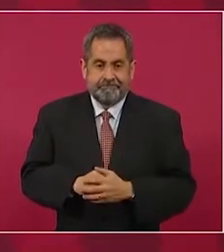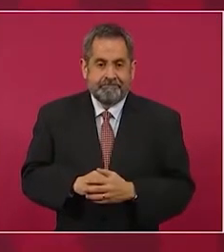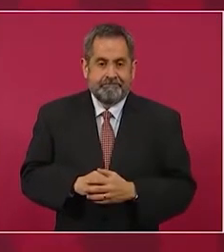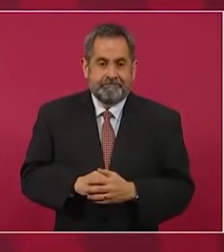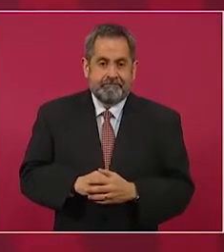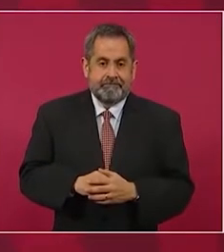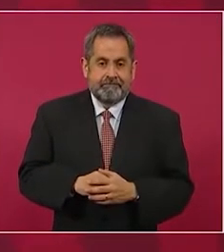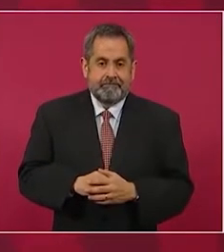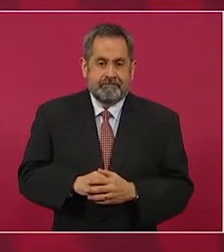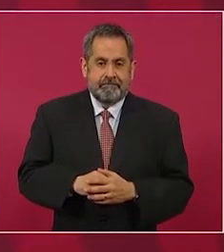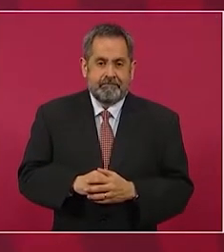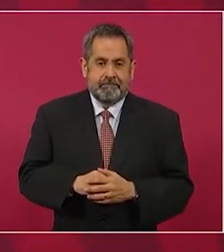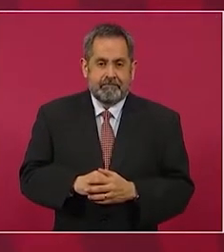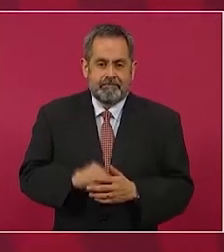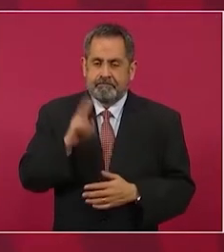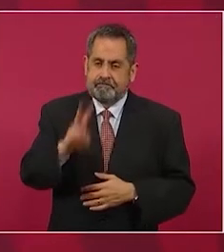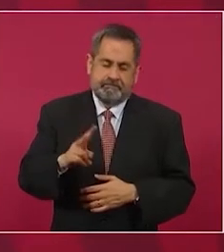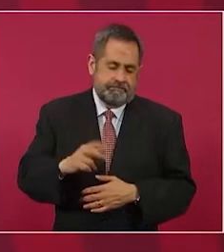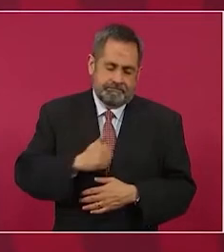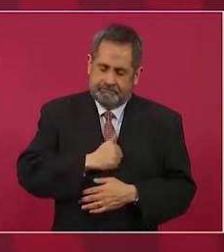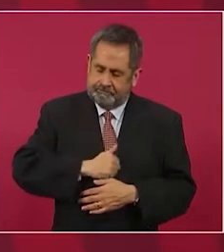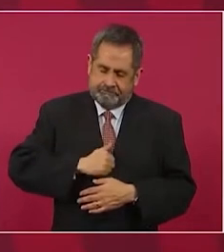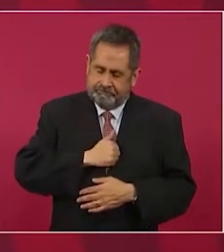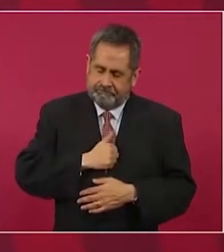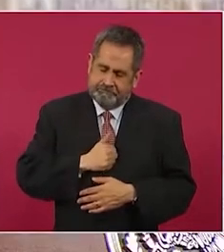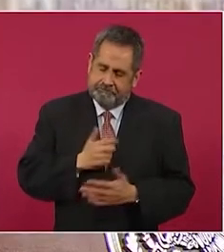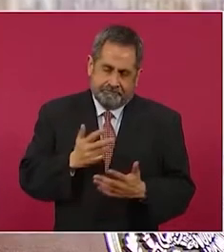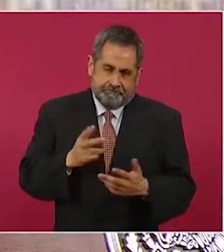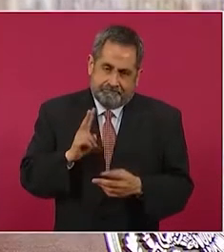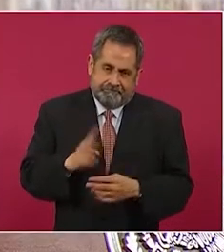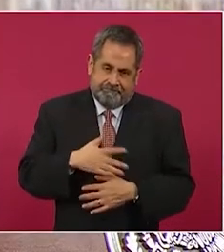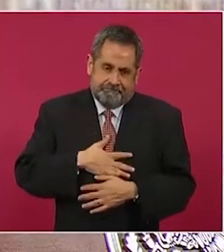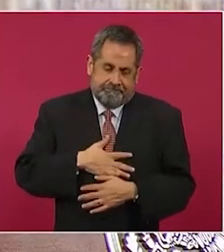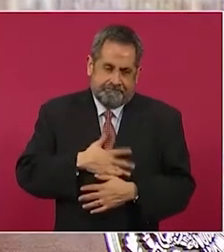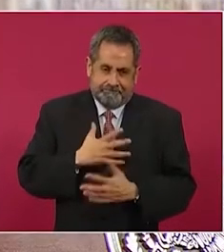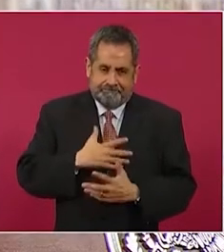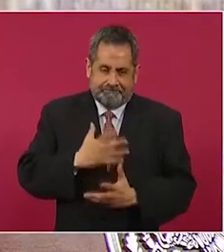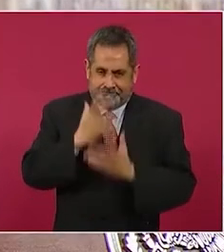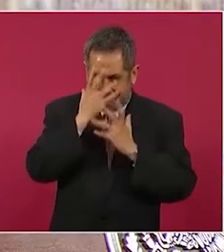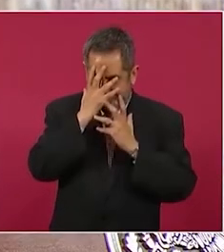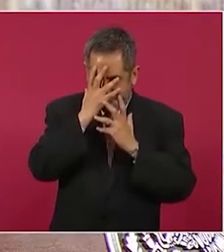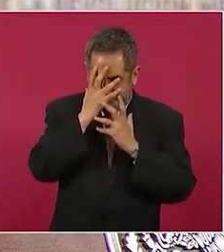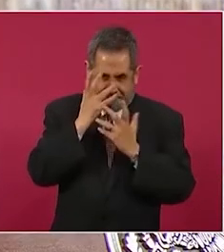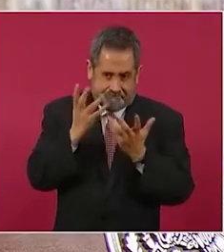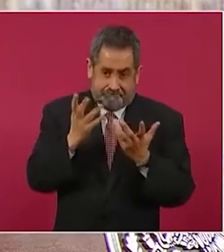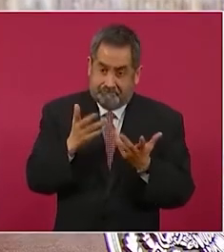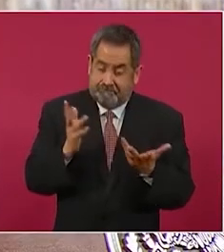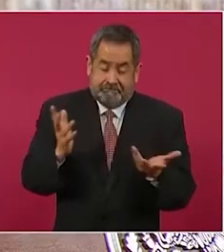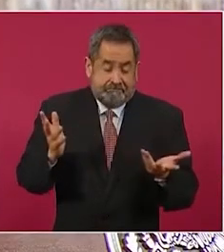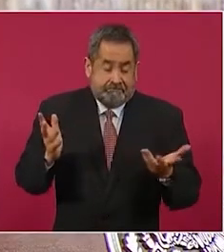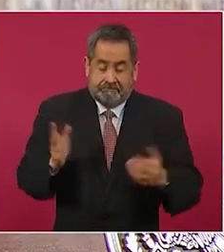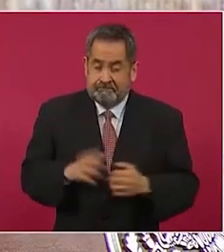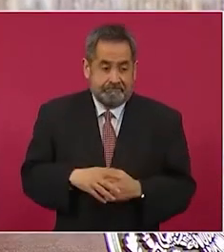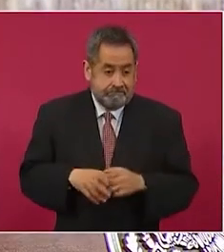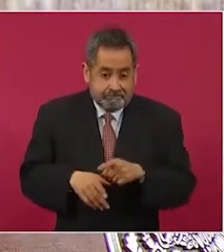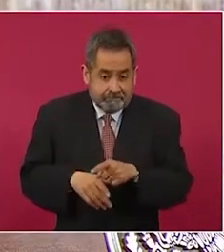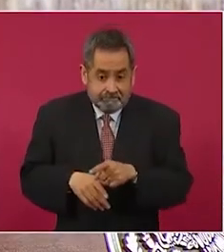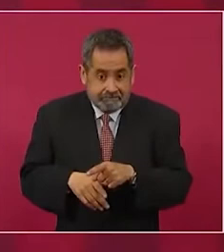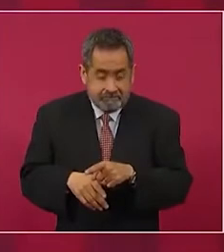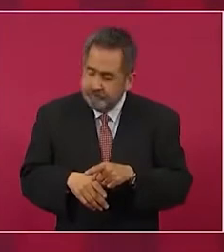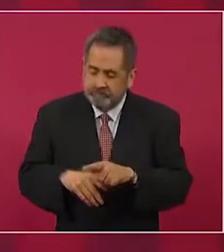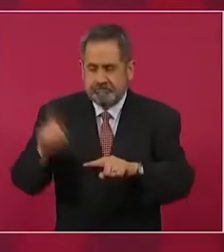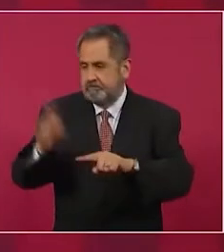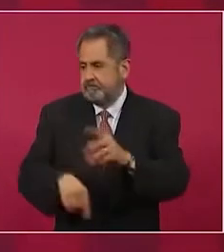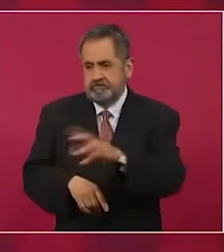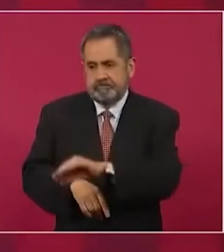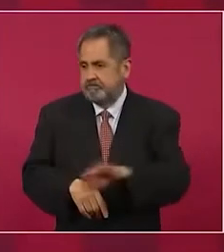lo lamentamos mucho, nos da pena, pero por encima